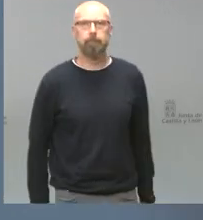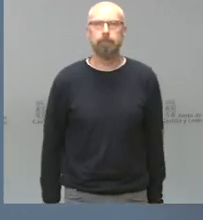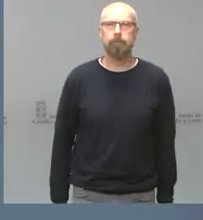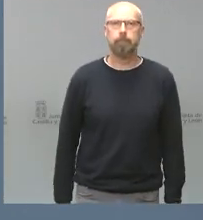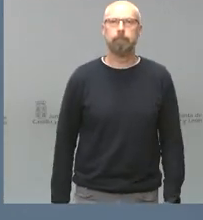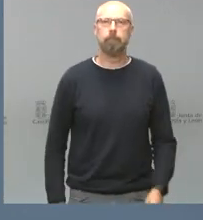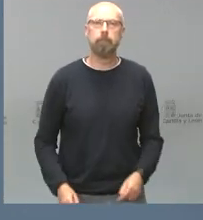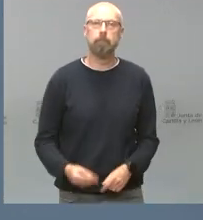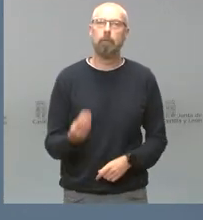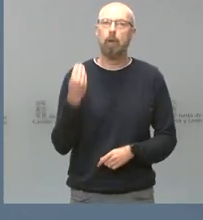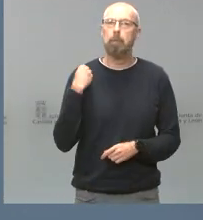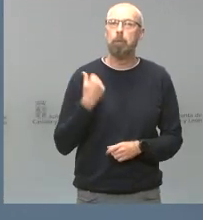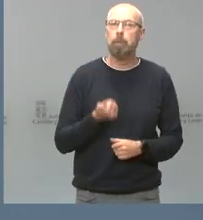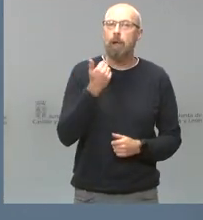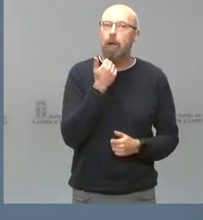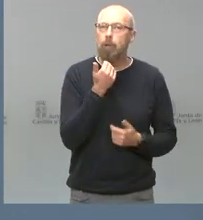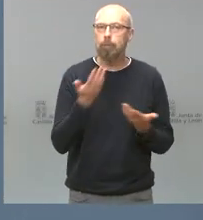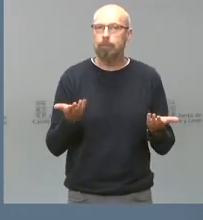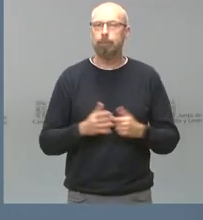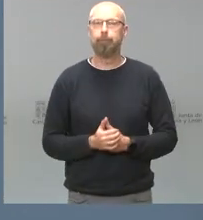¿Alguna otra pregunta, si hubiera o hubiese?